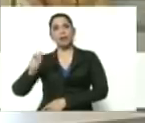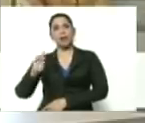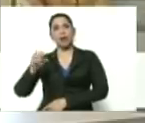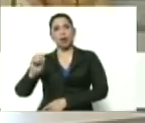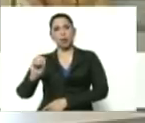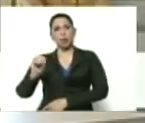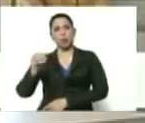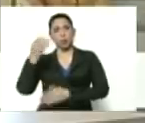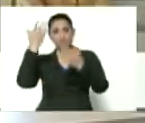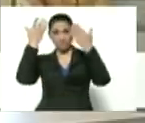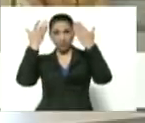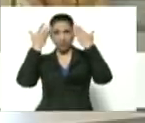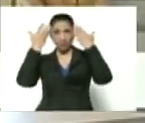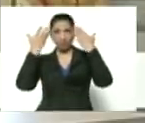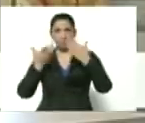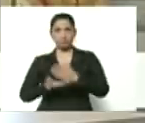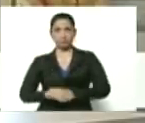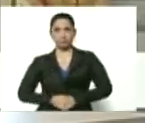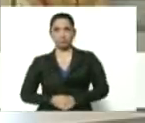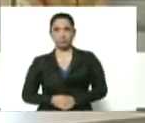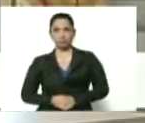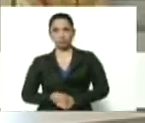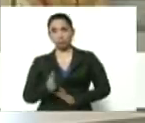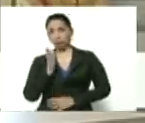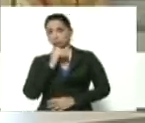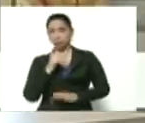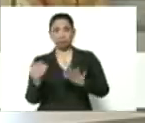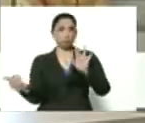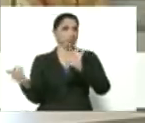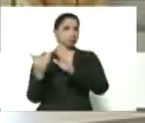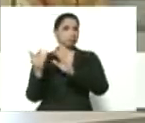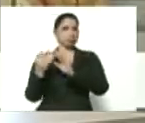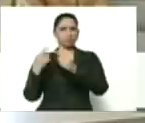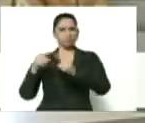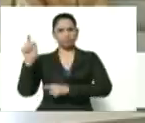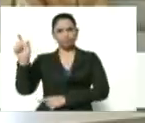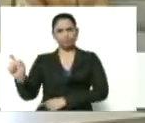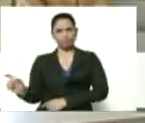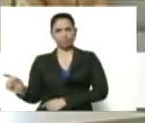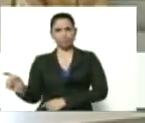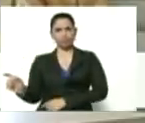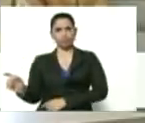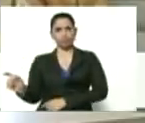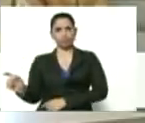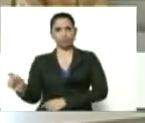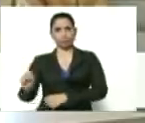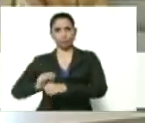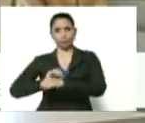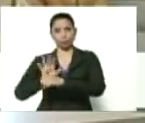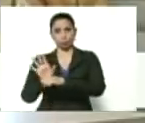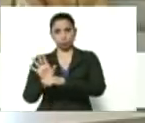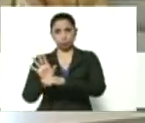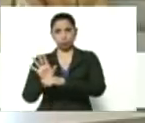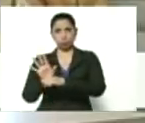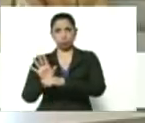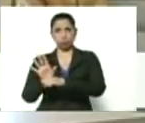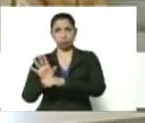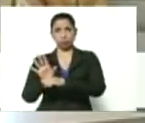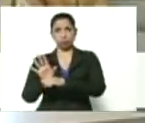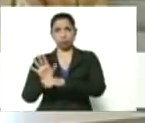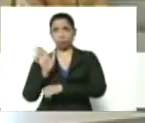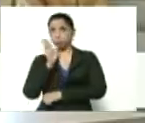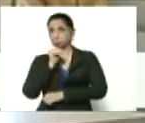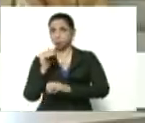Enfermera. No ha tenido contacto con personas con COVID-19. No ha tenido